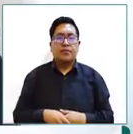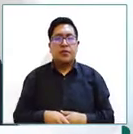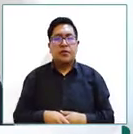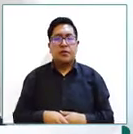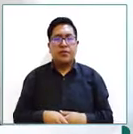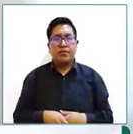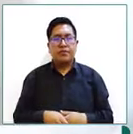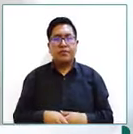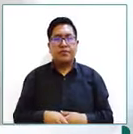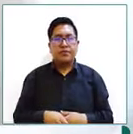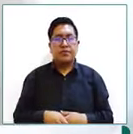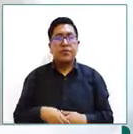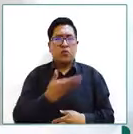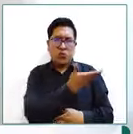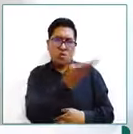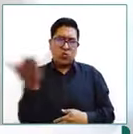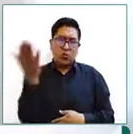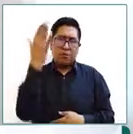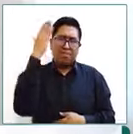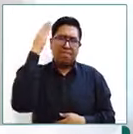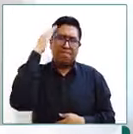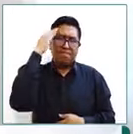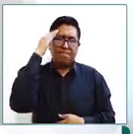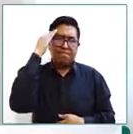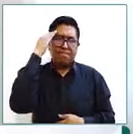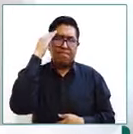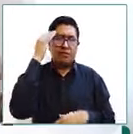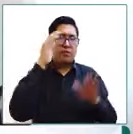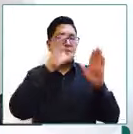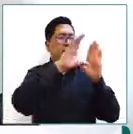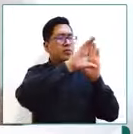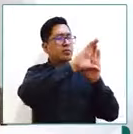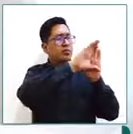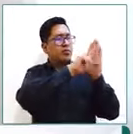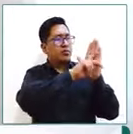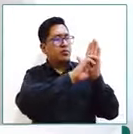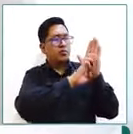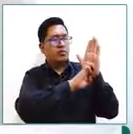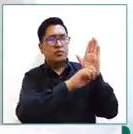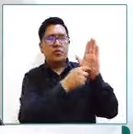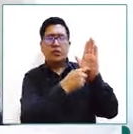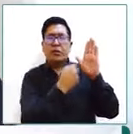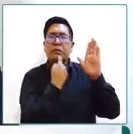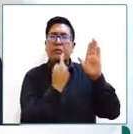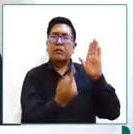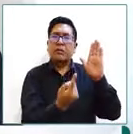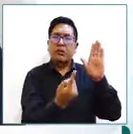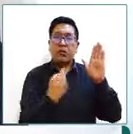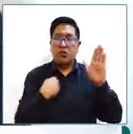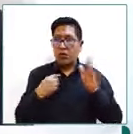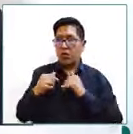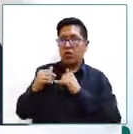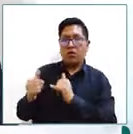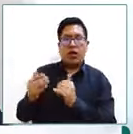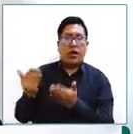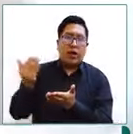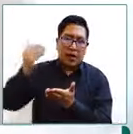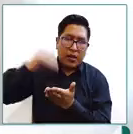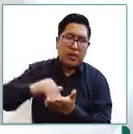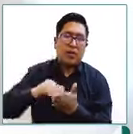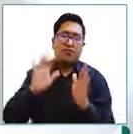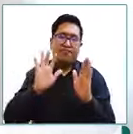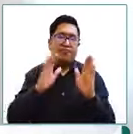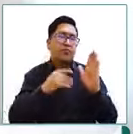bueno ustedes saben que constitucionalmente ahí no voy a reiterar lo que la la doctora Canaza nos ha